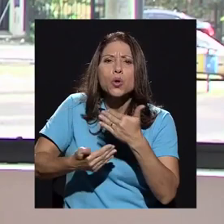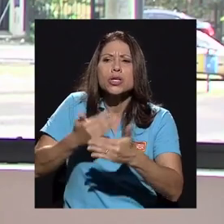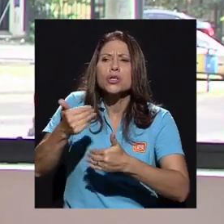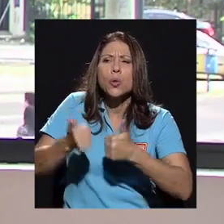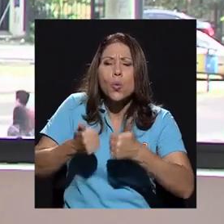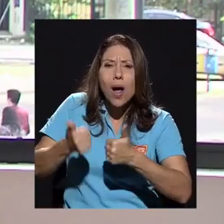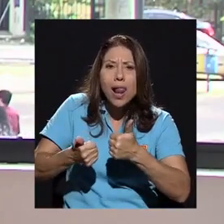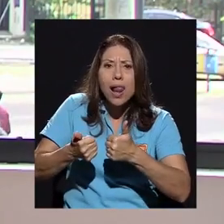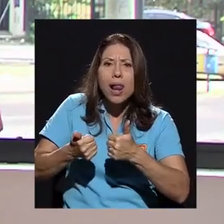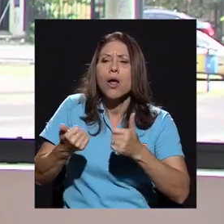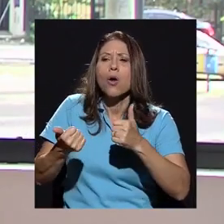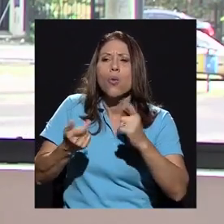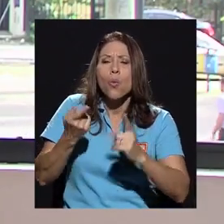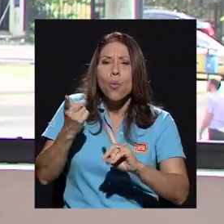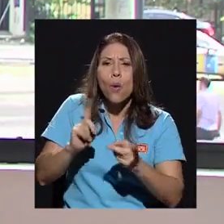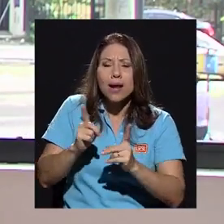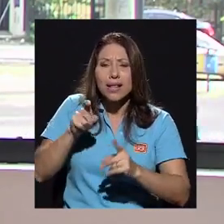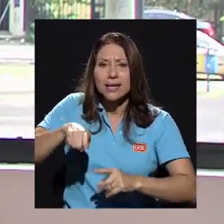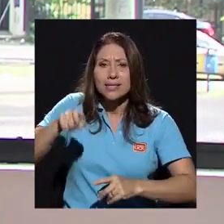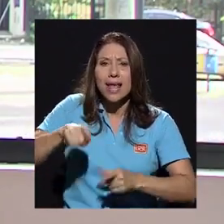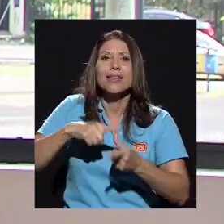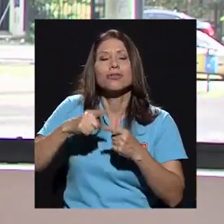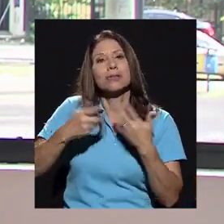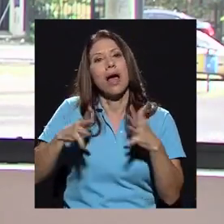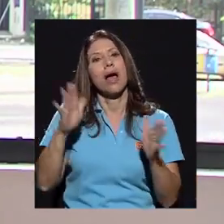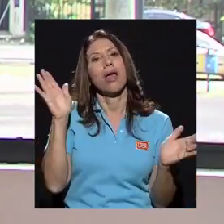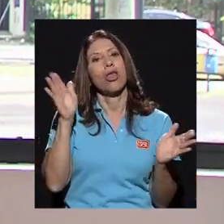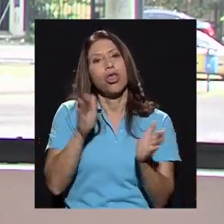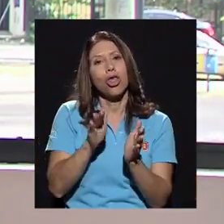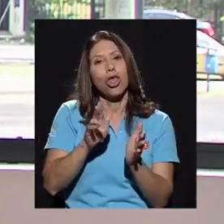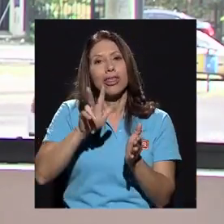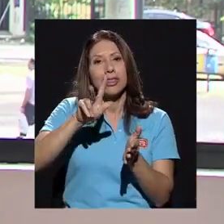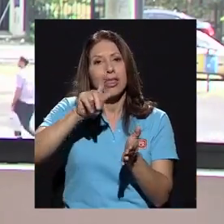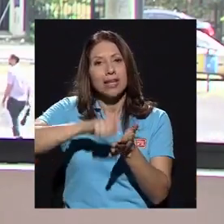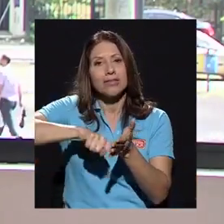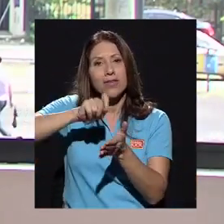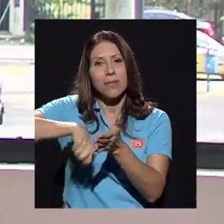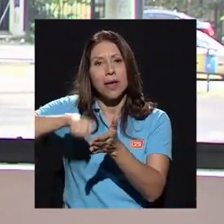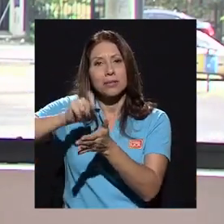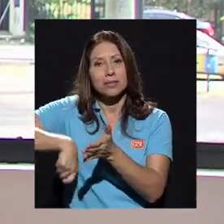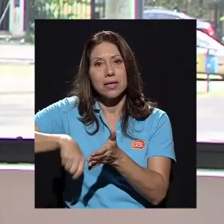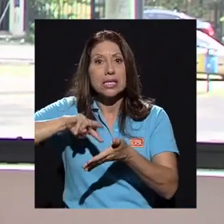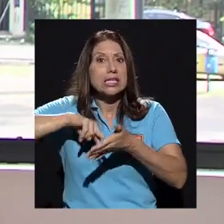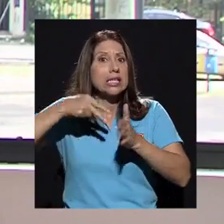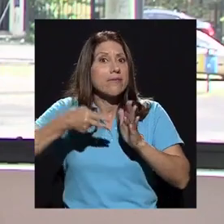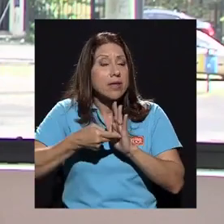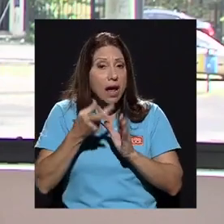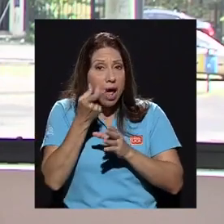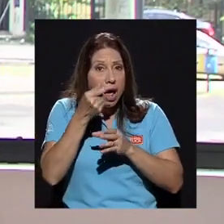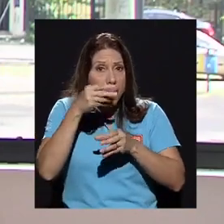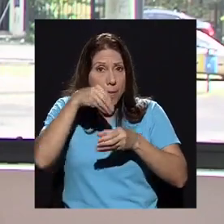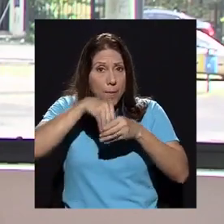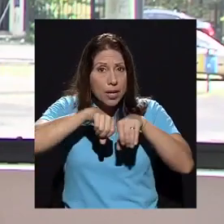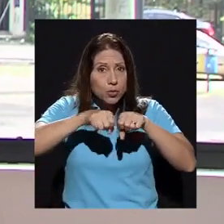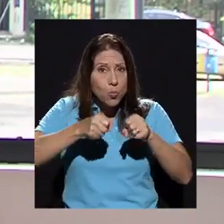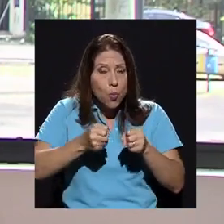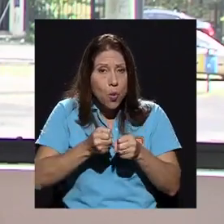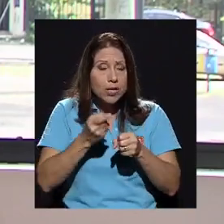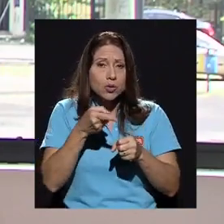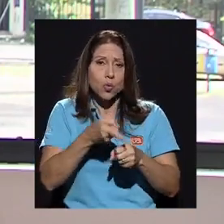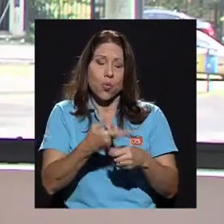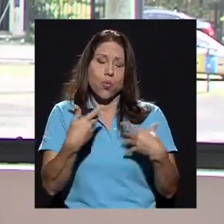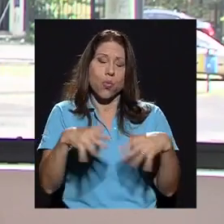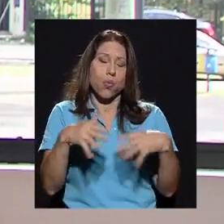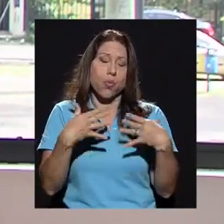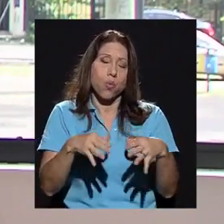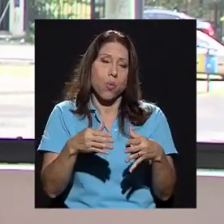logramos reducir a tres firmas. Eso significa un ahorro en presupuesto inmenso. Y entonces, los